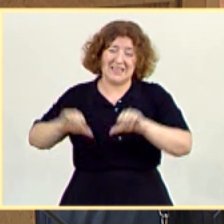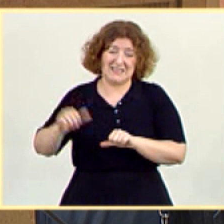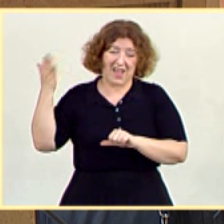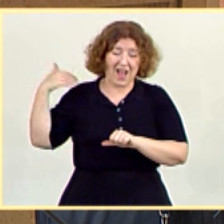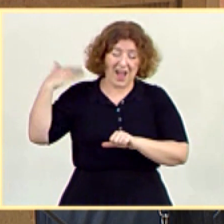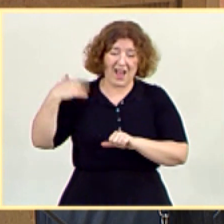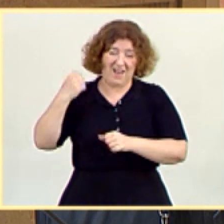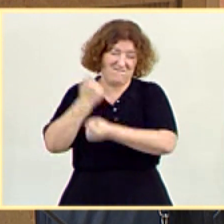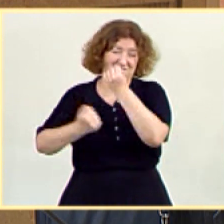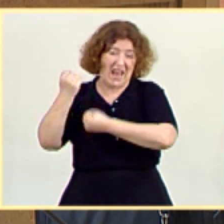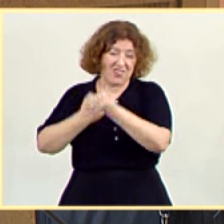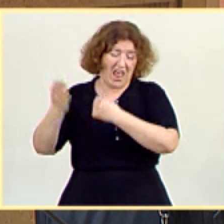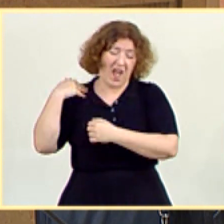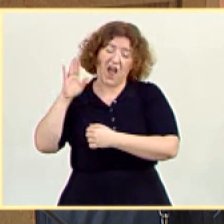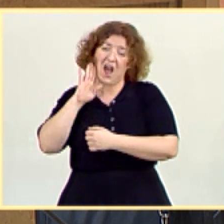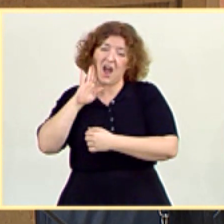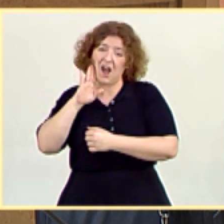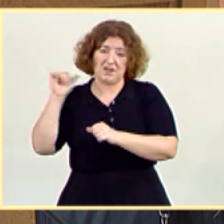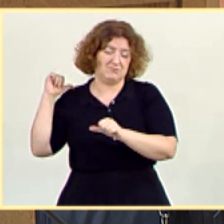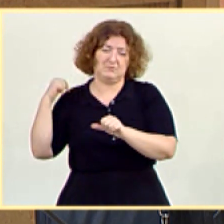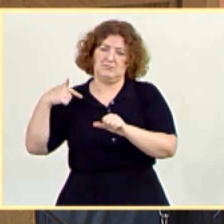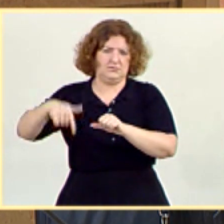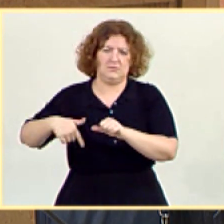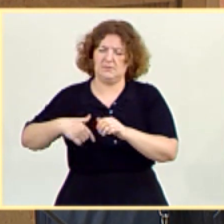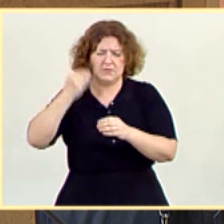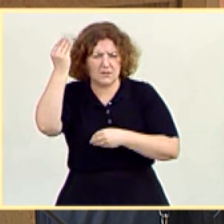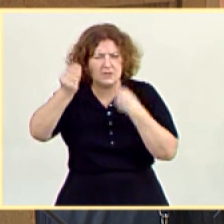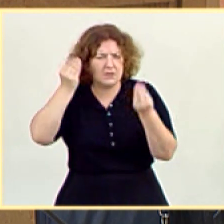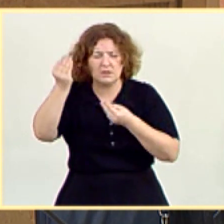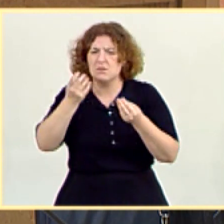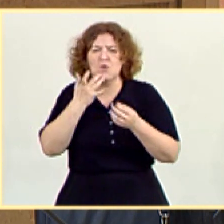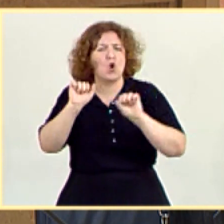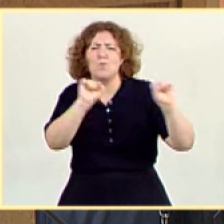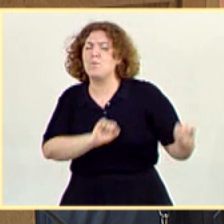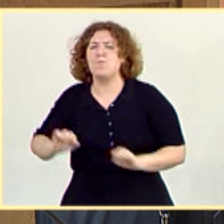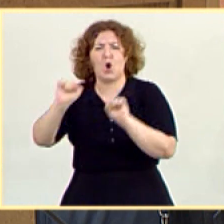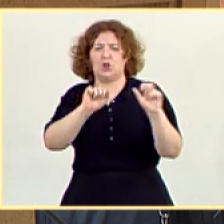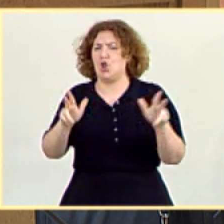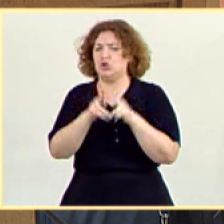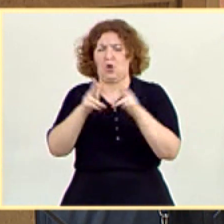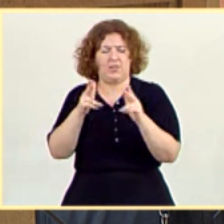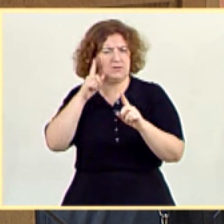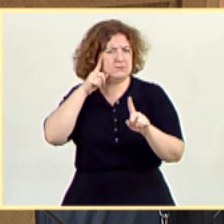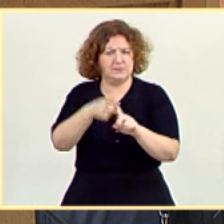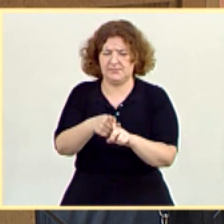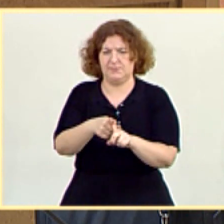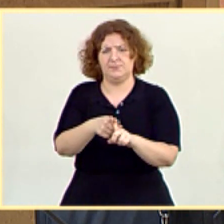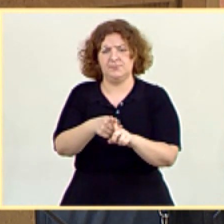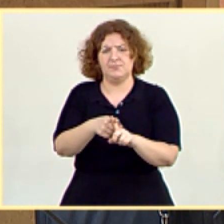antecedente, lo que hemos hecho es desplegar una enorme marea de protección social para intentar